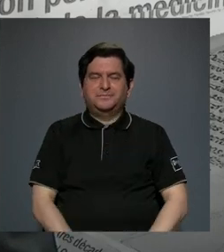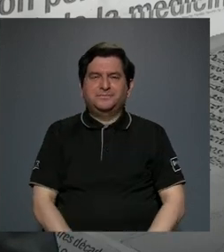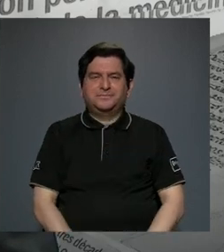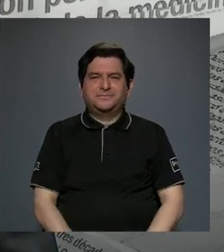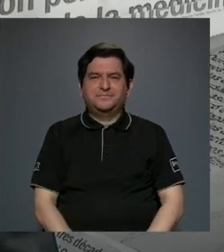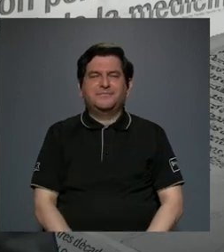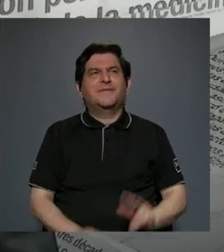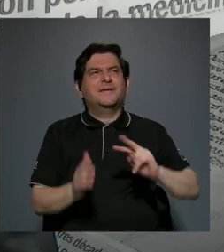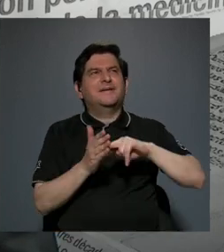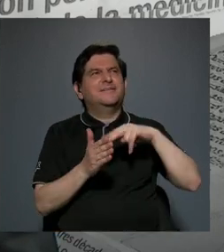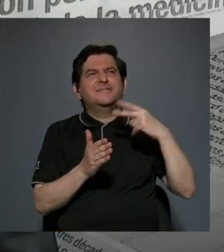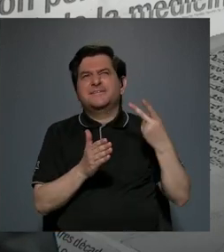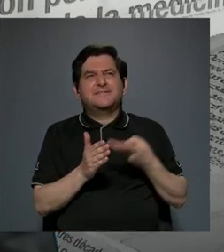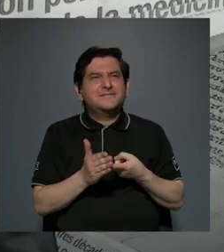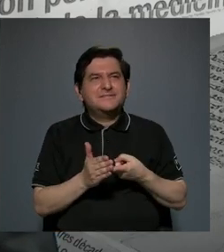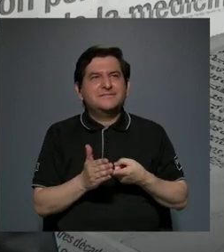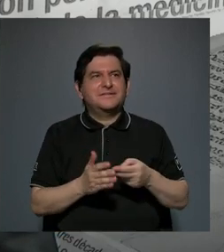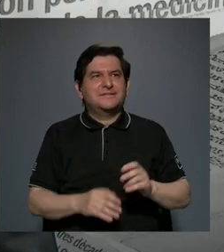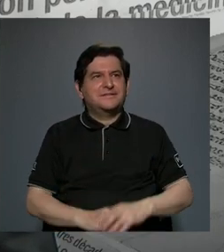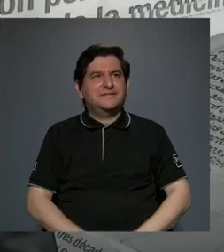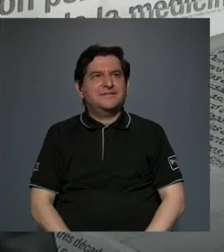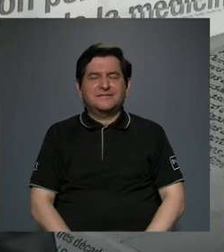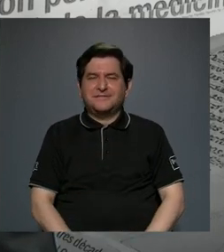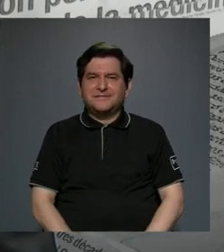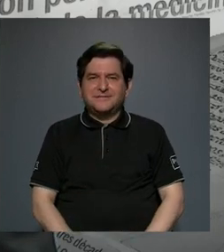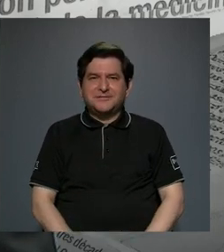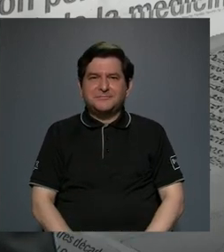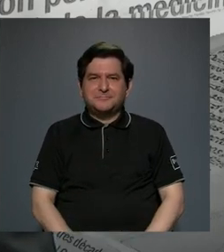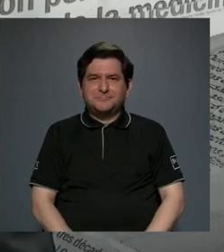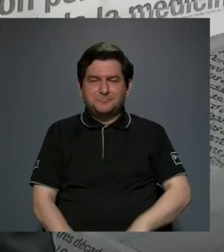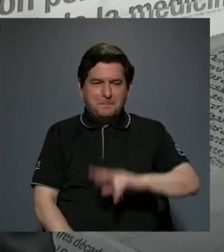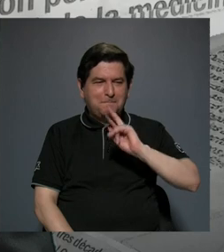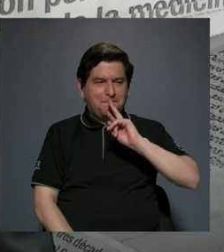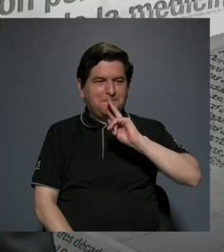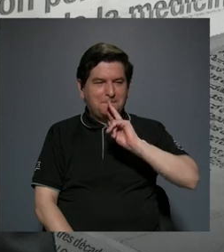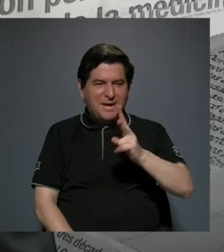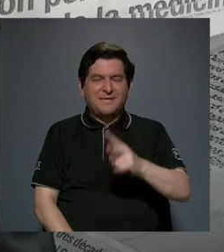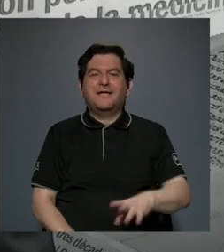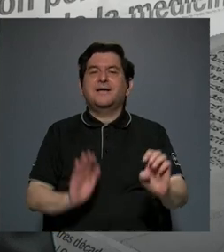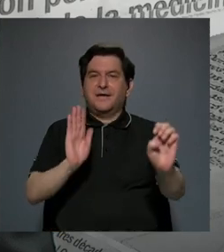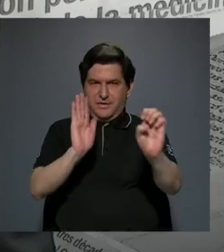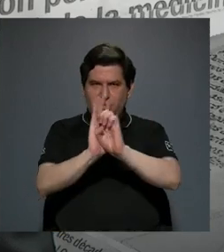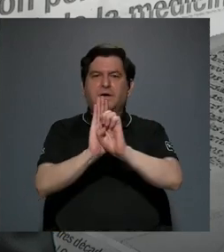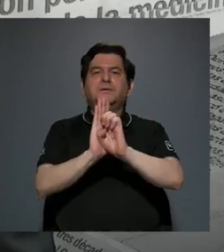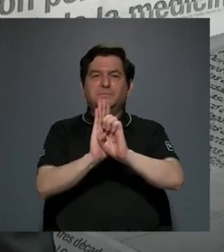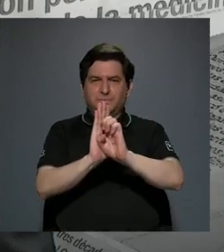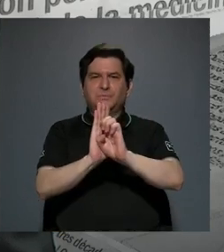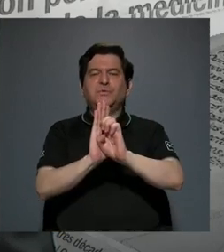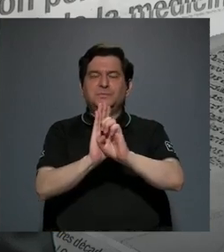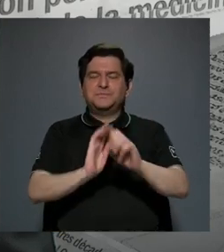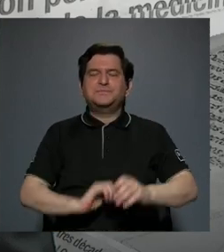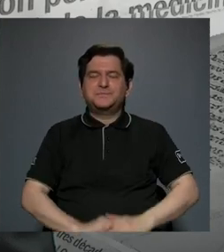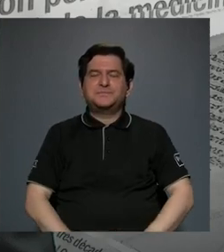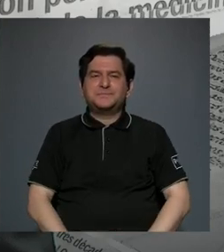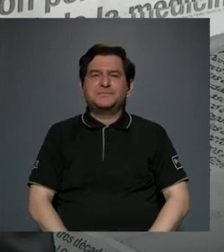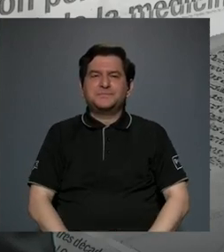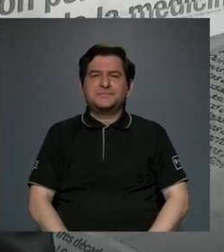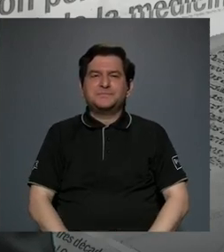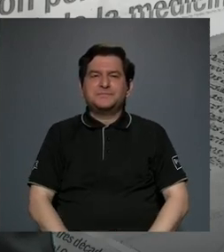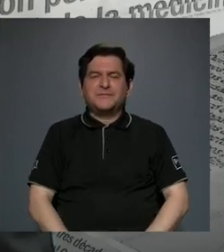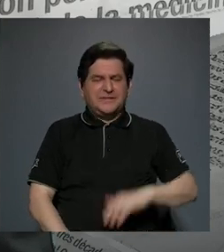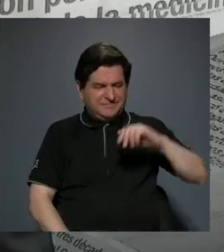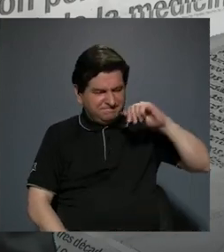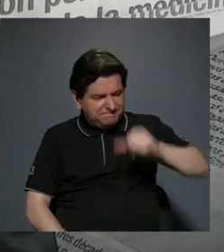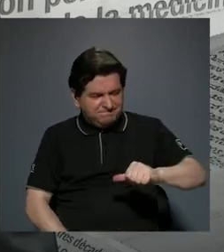Significa un verdadero ejemplo de